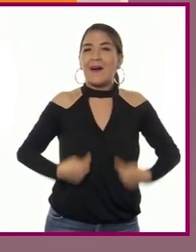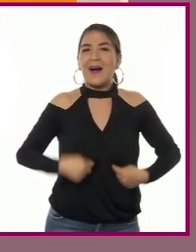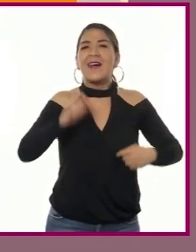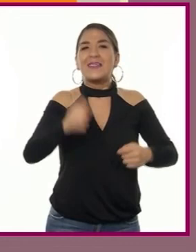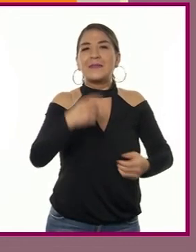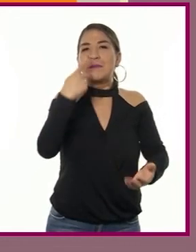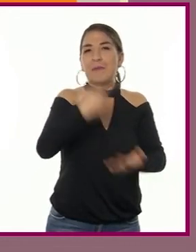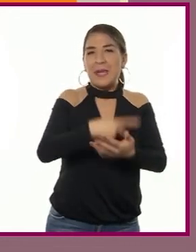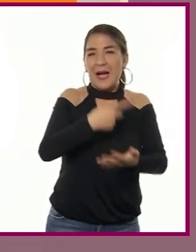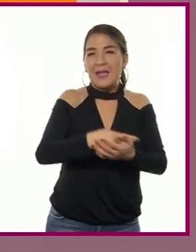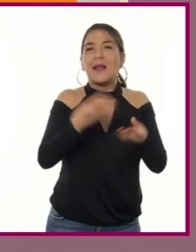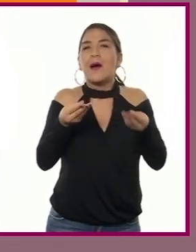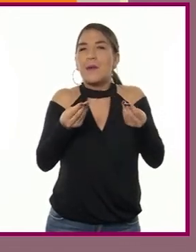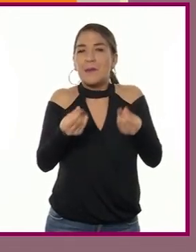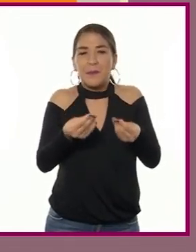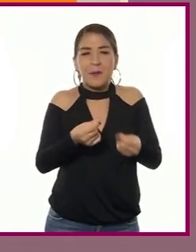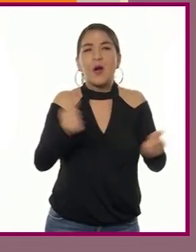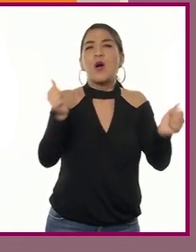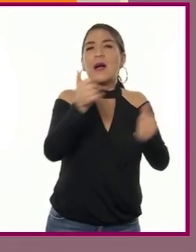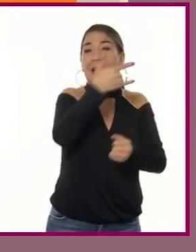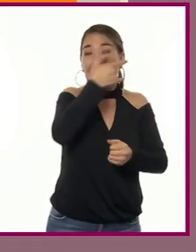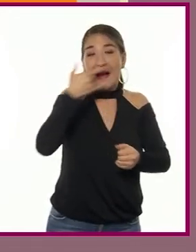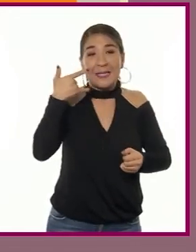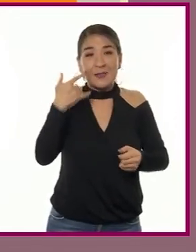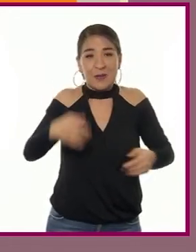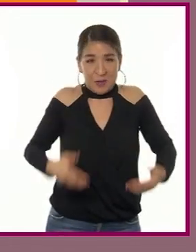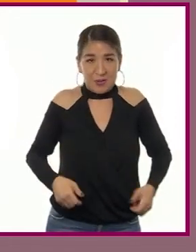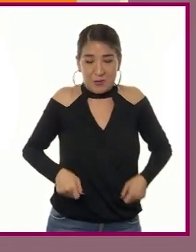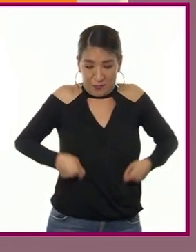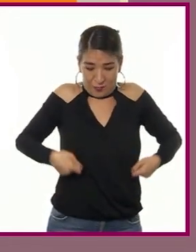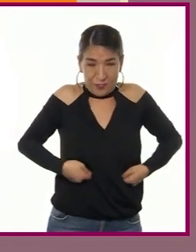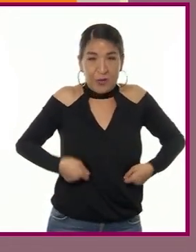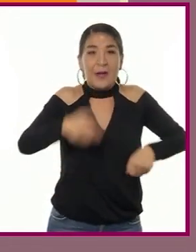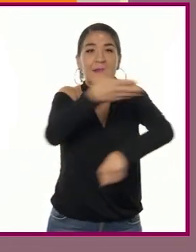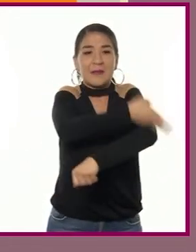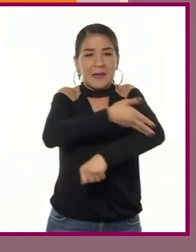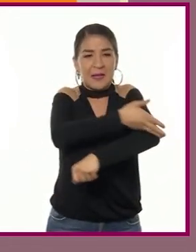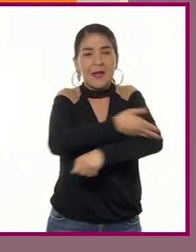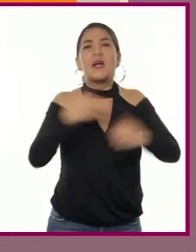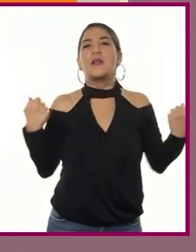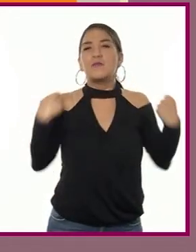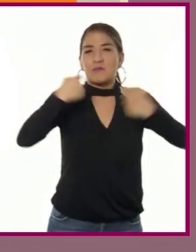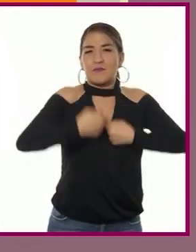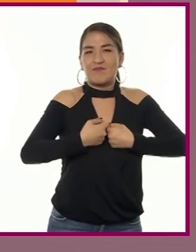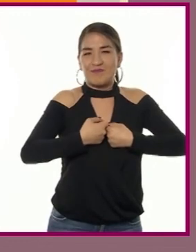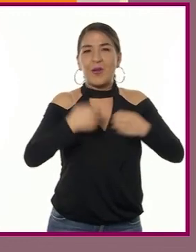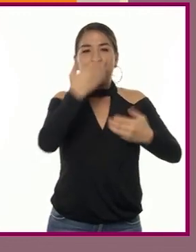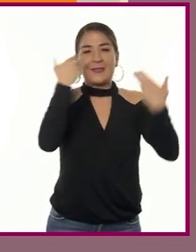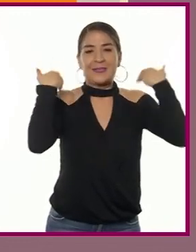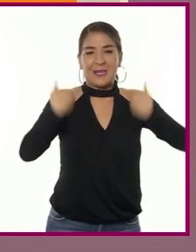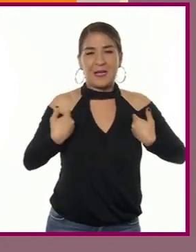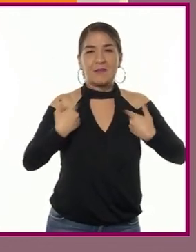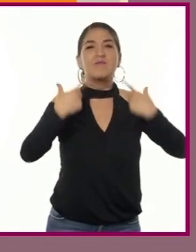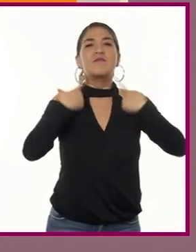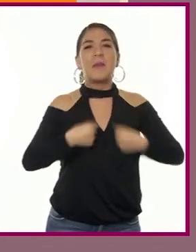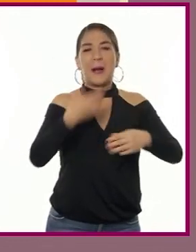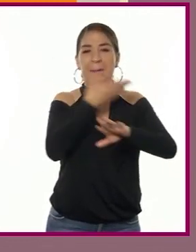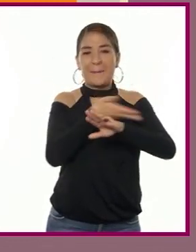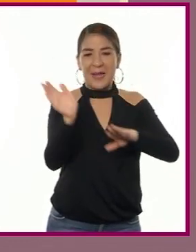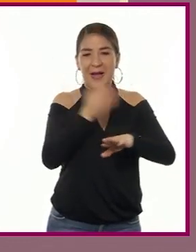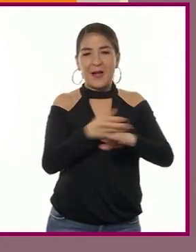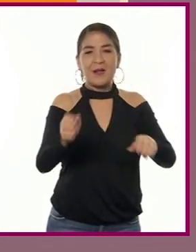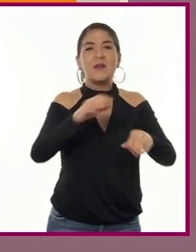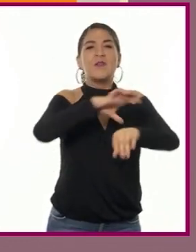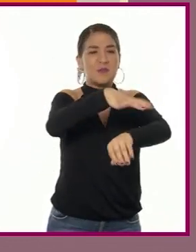llamativos bordados, calzón hasta la rodilla, chupa o chaleco bordado, camisa blanca, puños con